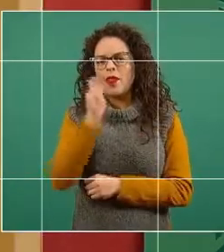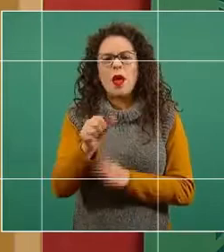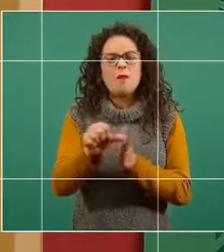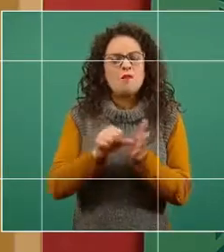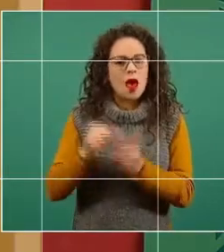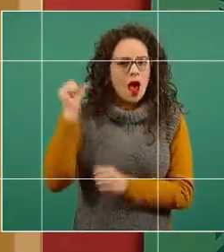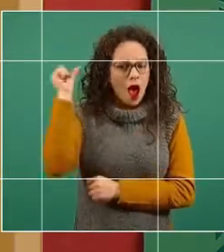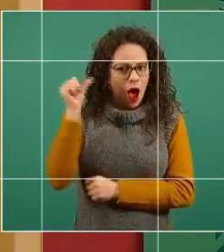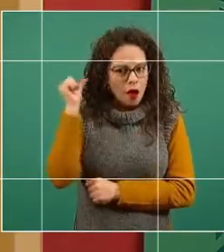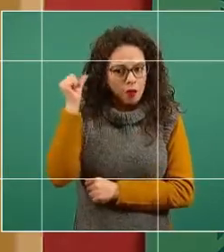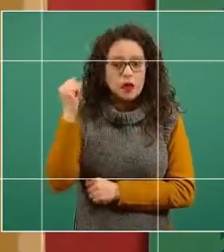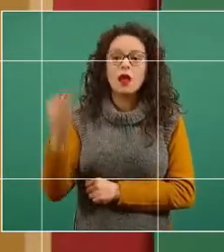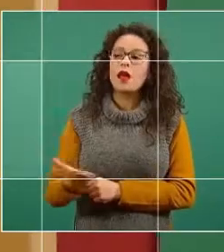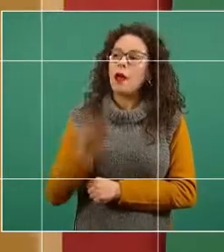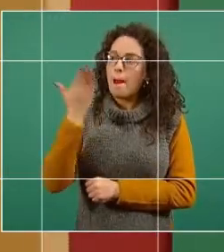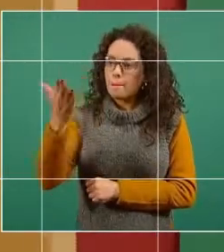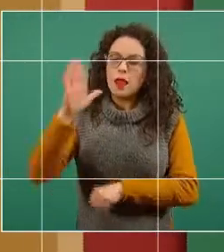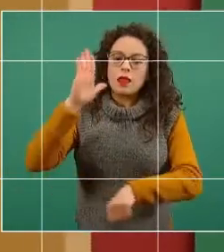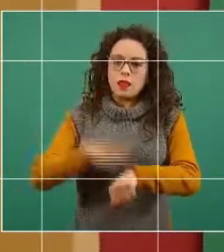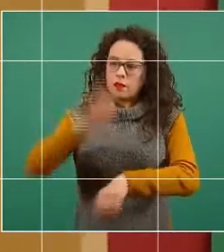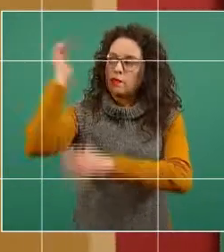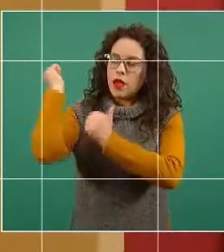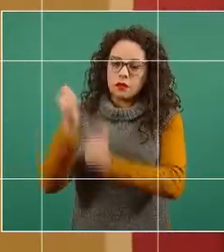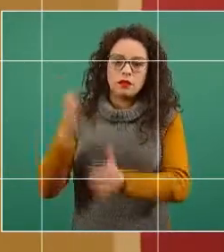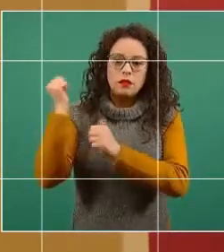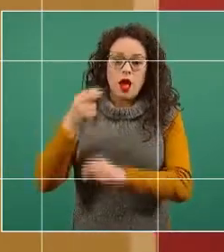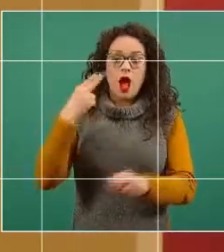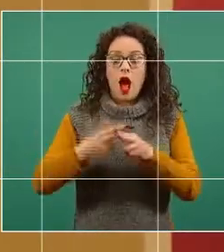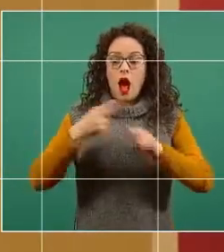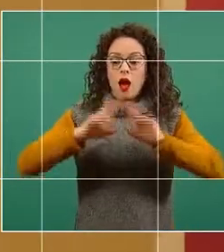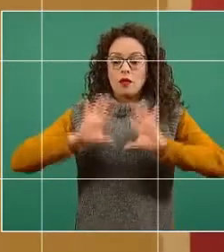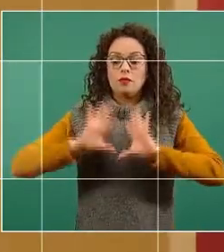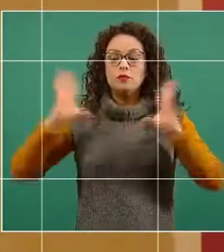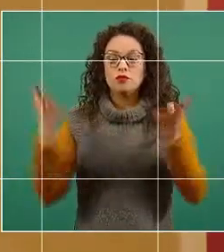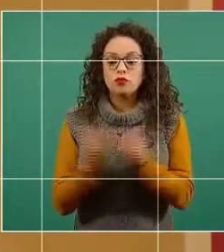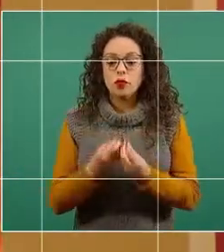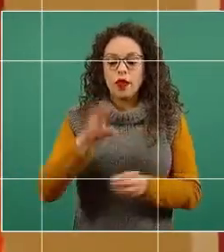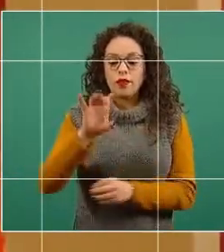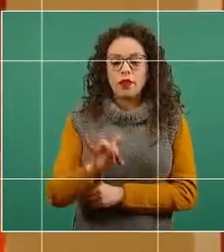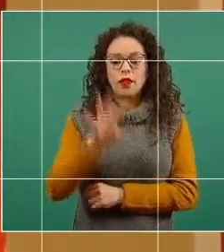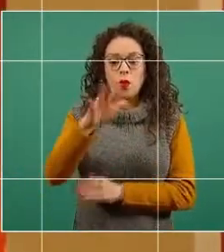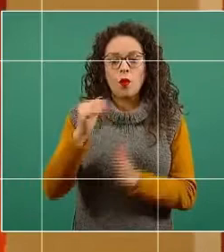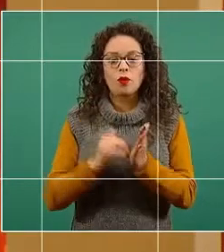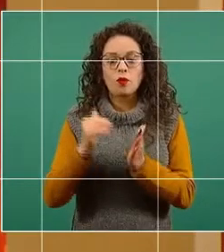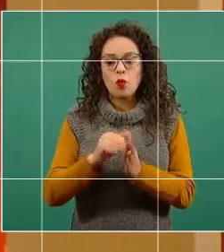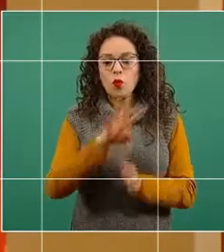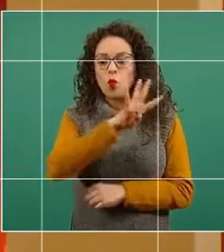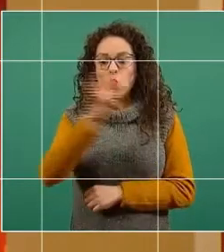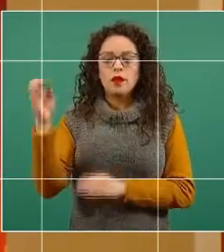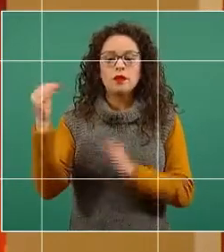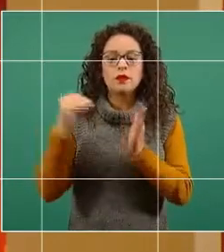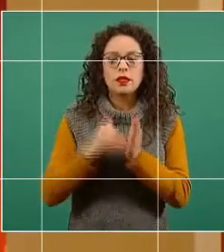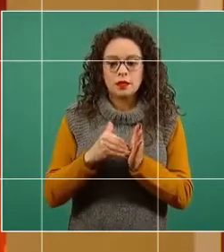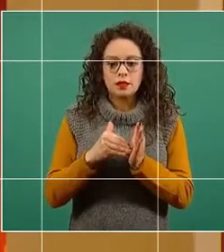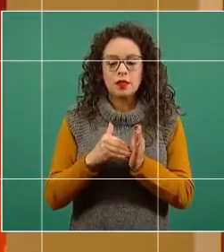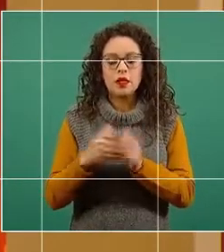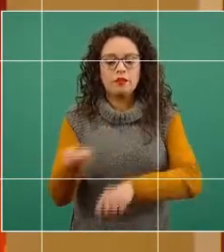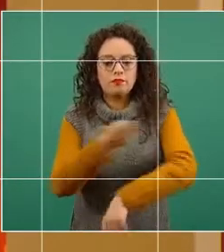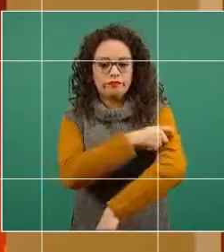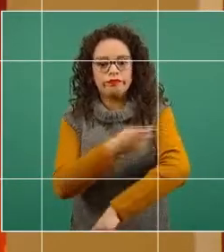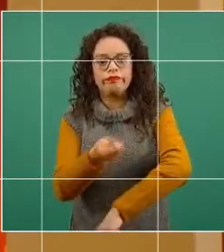haremos el pedido de los siguientes embarques hasta completar treinta y cuatro millones cuatrocientas mil dosis de vacuna,